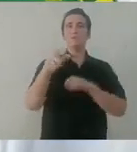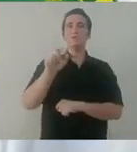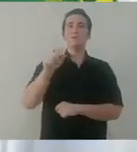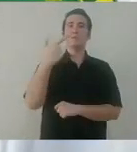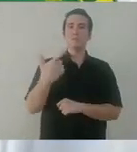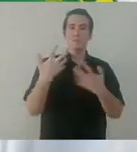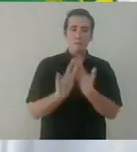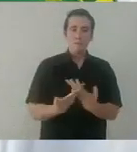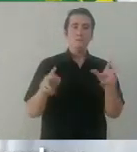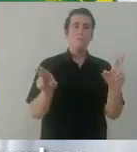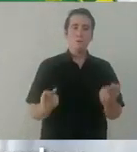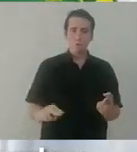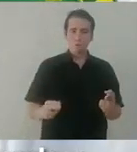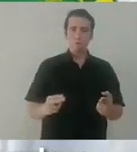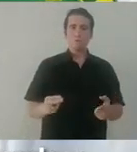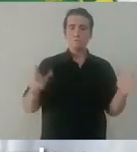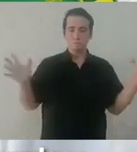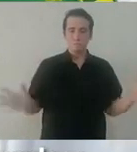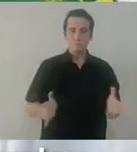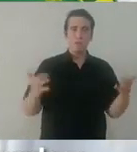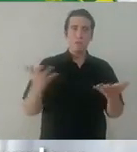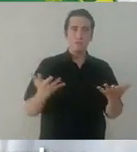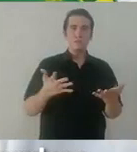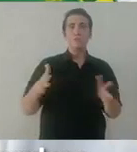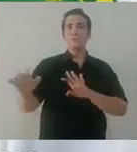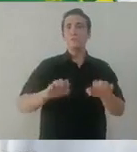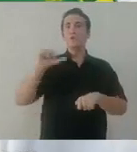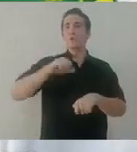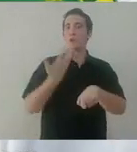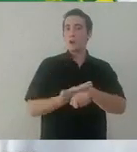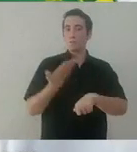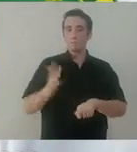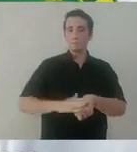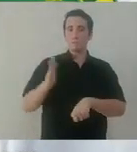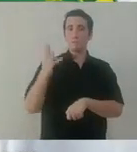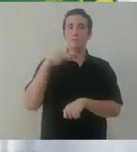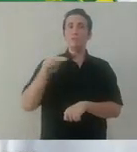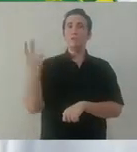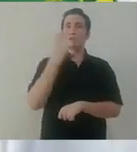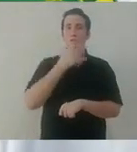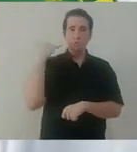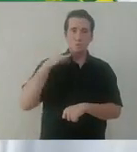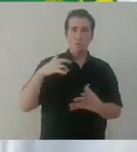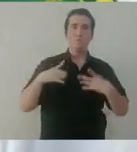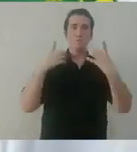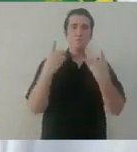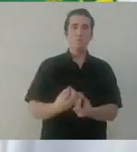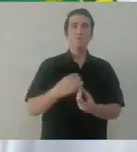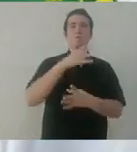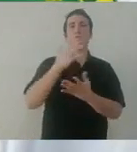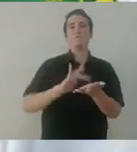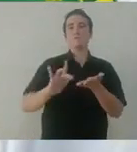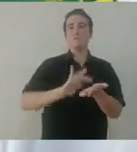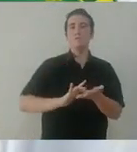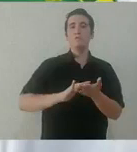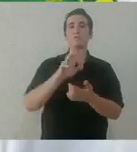727 empresas y negocios de emprendedores que generan los empleos que hoy más que nunca necesitan los yucatecos, estamos otorgando créditos